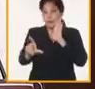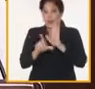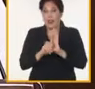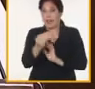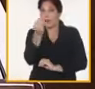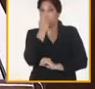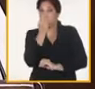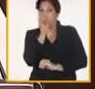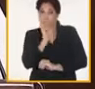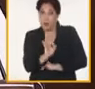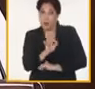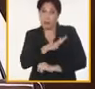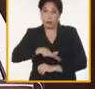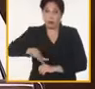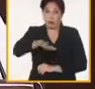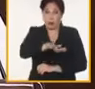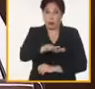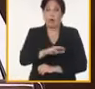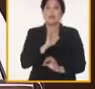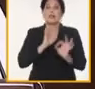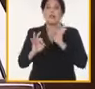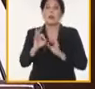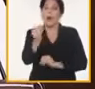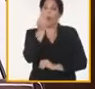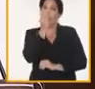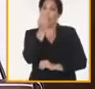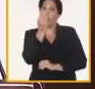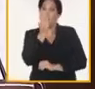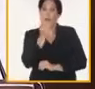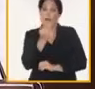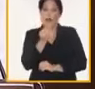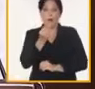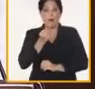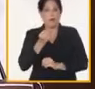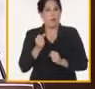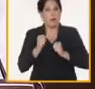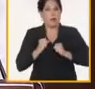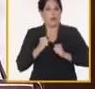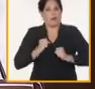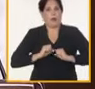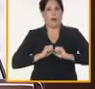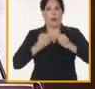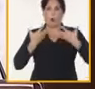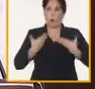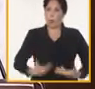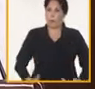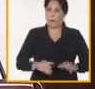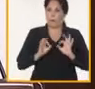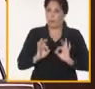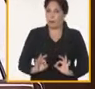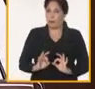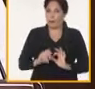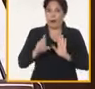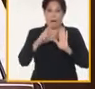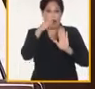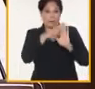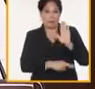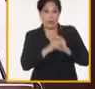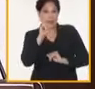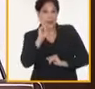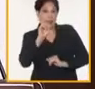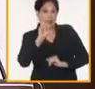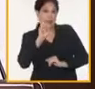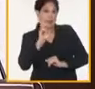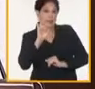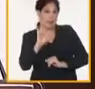Soberanía Alimentaria y Seguridad Alimentaria y Nutricional, su reglamento y el Decreto 67, tienen